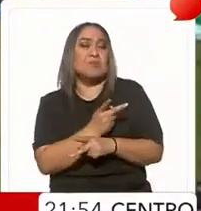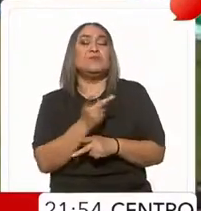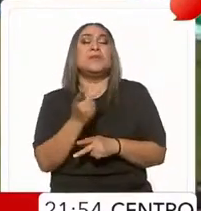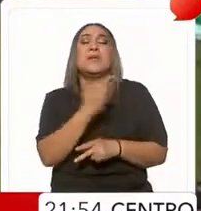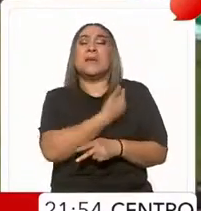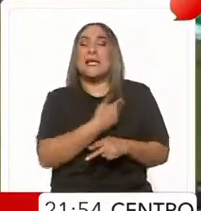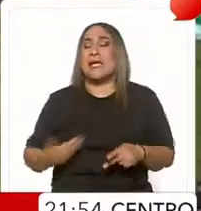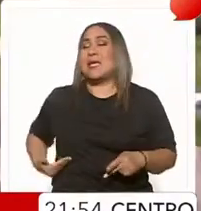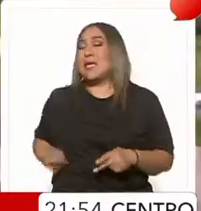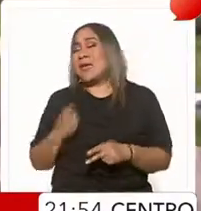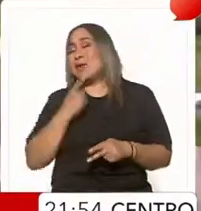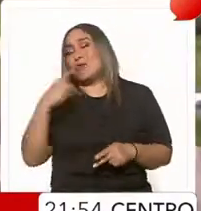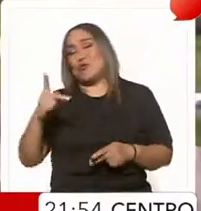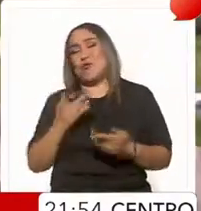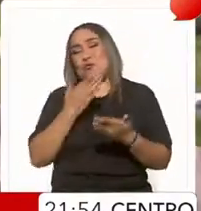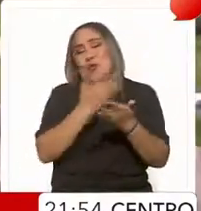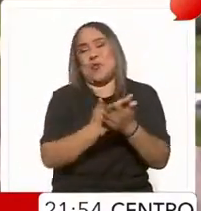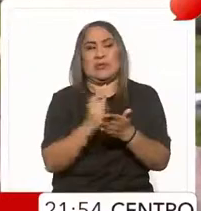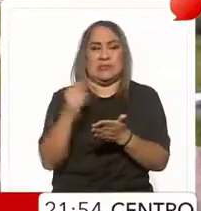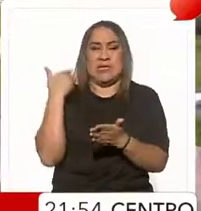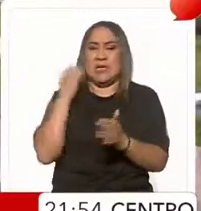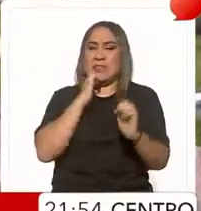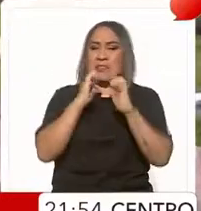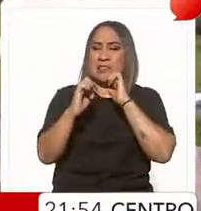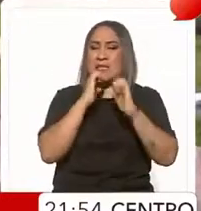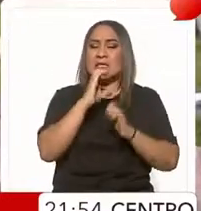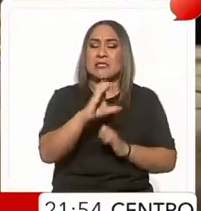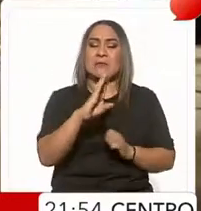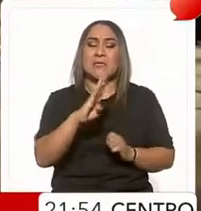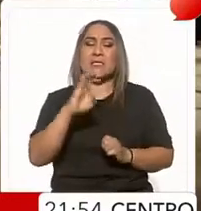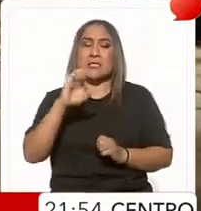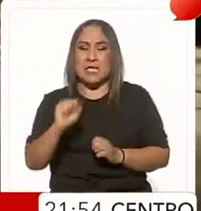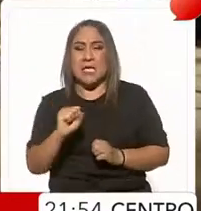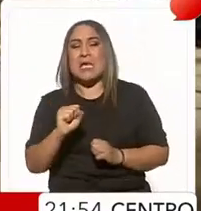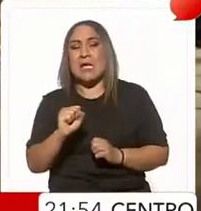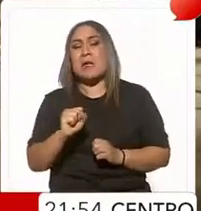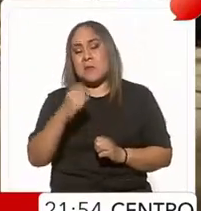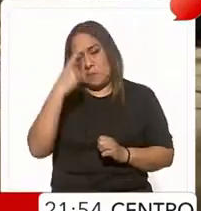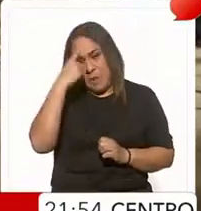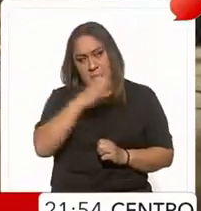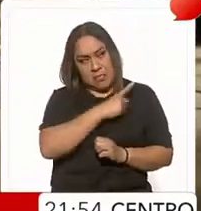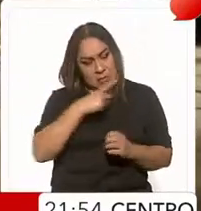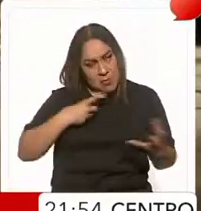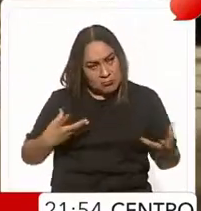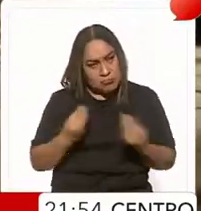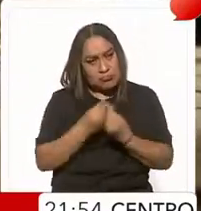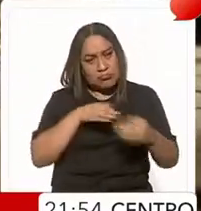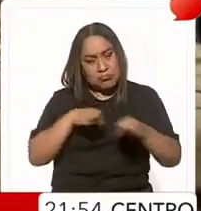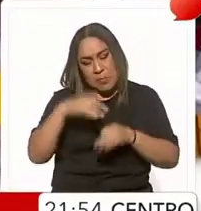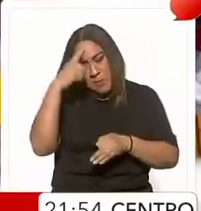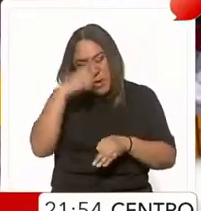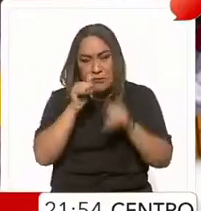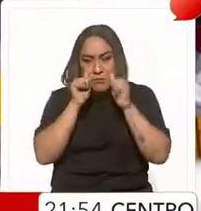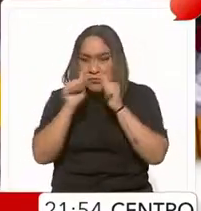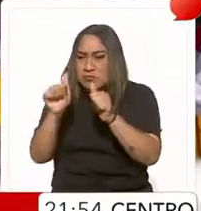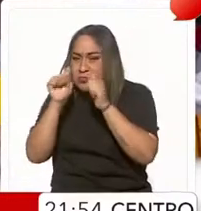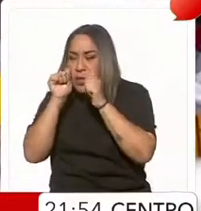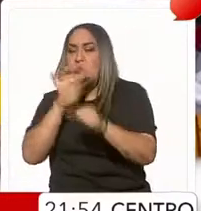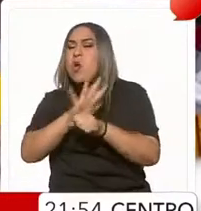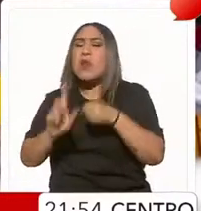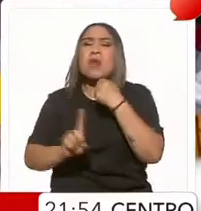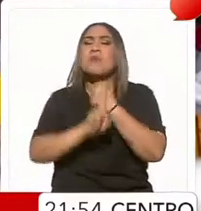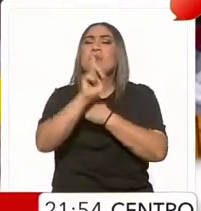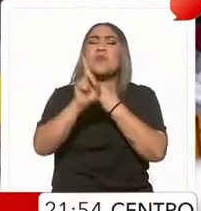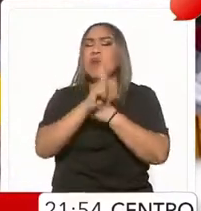López Obrador en su reciente entrevista a CBS sobre las bondades de un esfuerzo conjunto para atender las causas de la